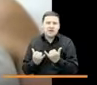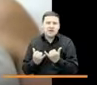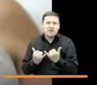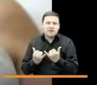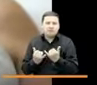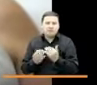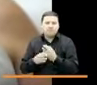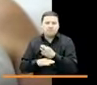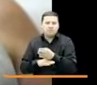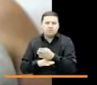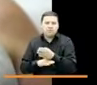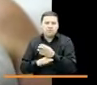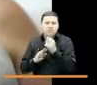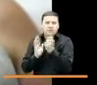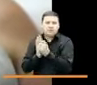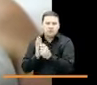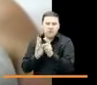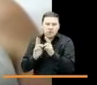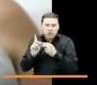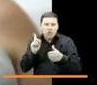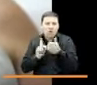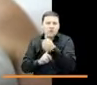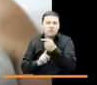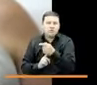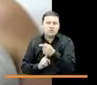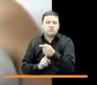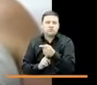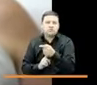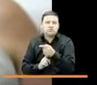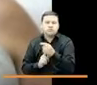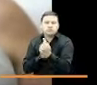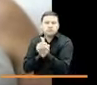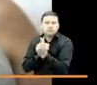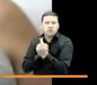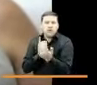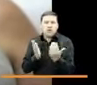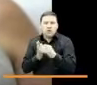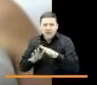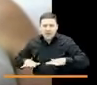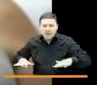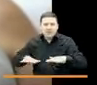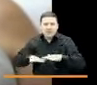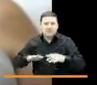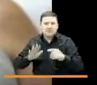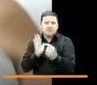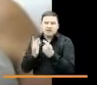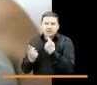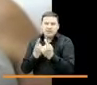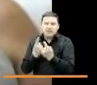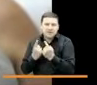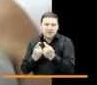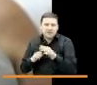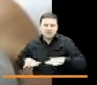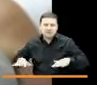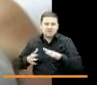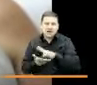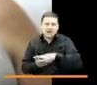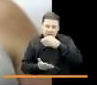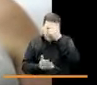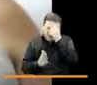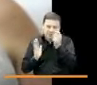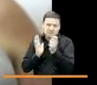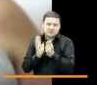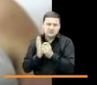de la atención remota, logramos encontrar nuevos espacios de diálogo, nuevos espacios de aprendizaje,